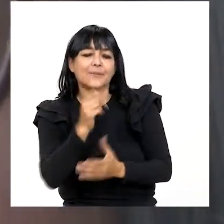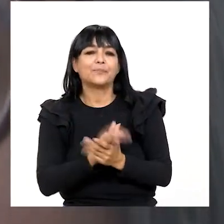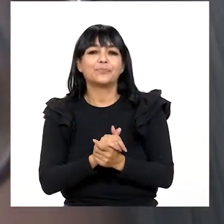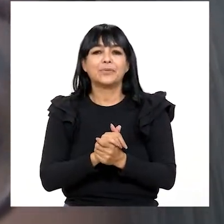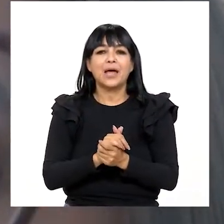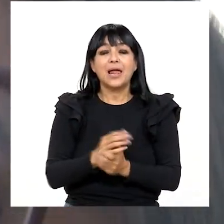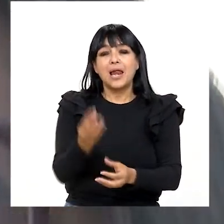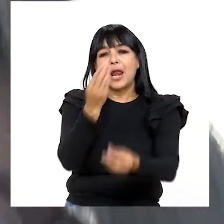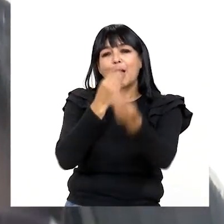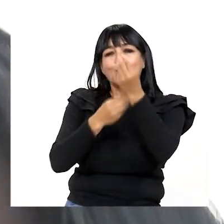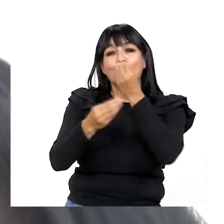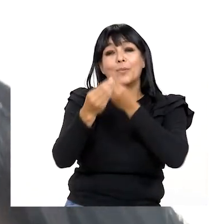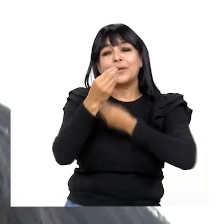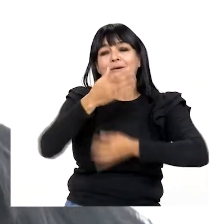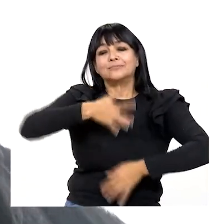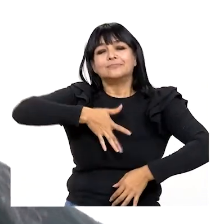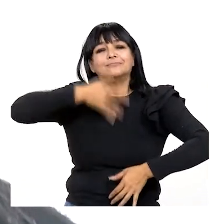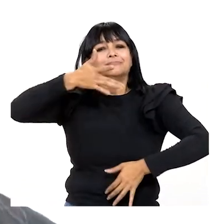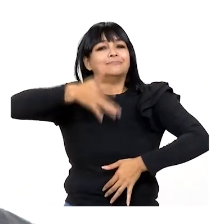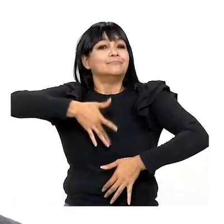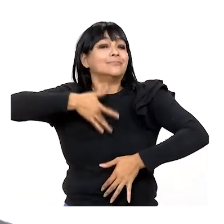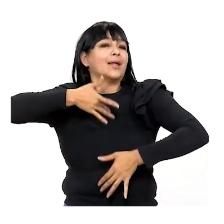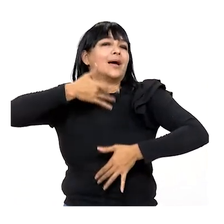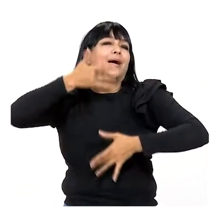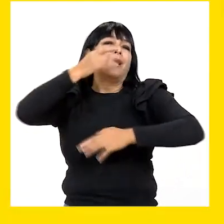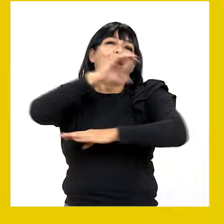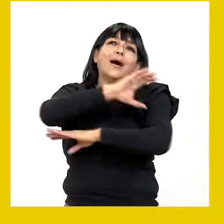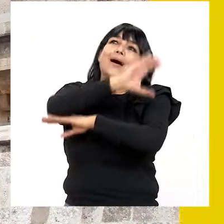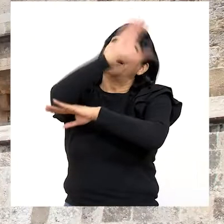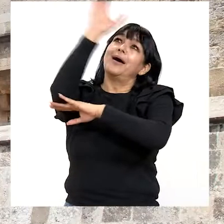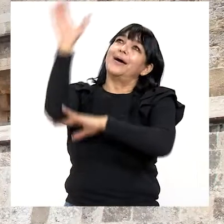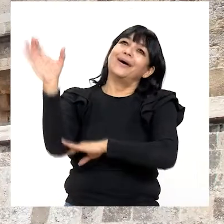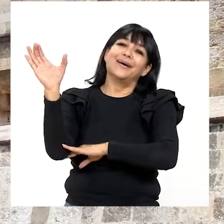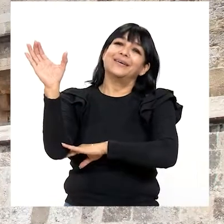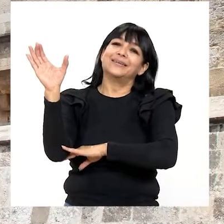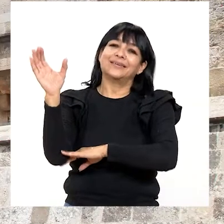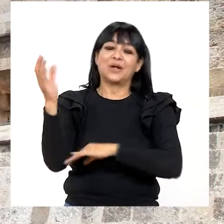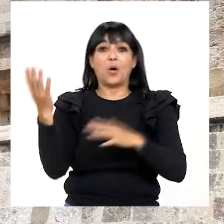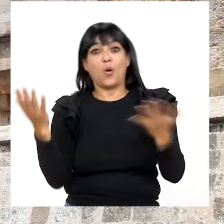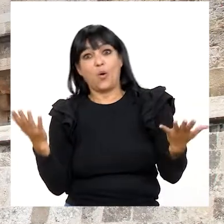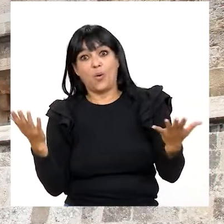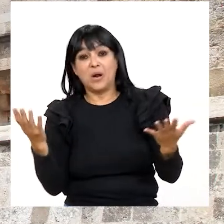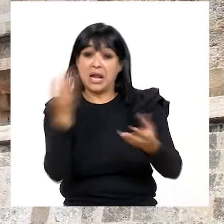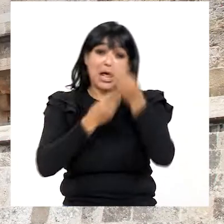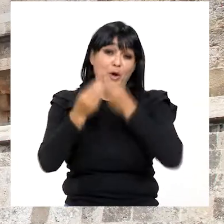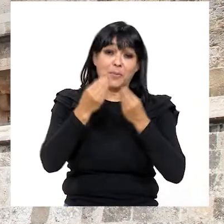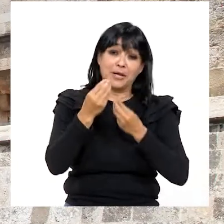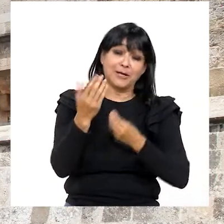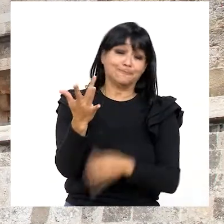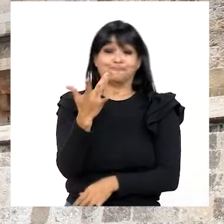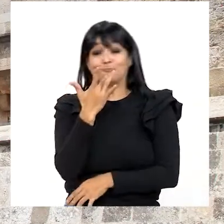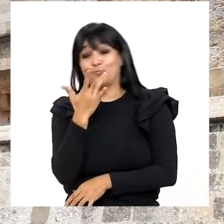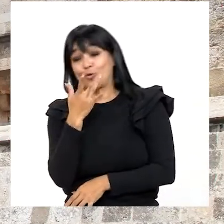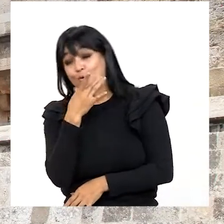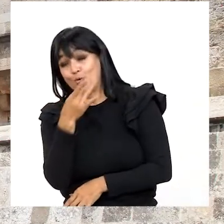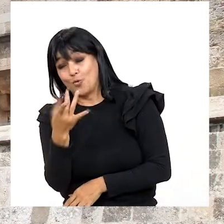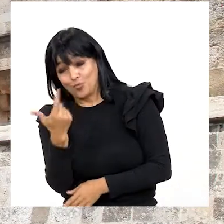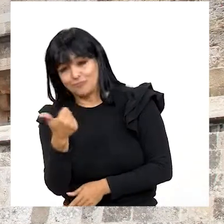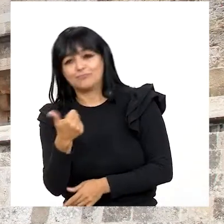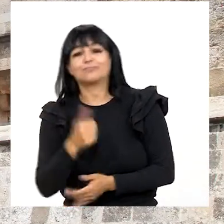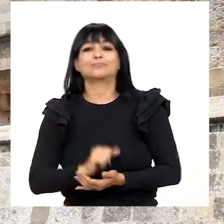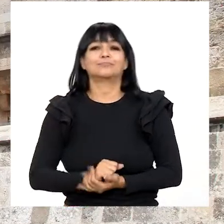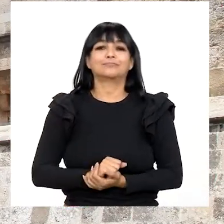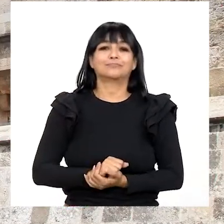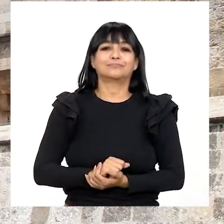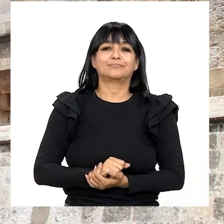decir La comida me hizo sentirme en el cielo Que simplemente afirmar La comida estaba deliciosa